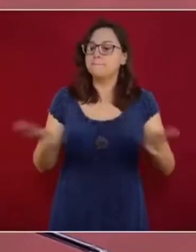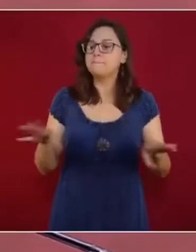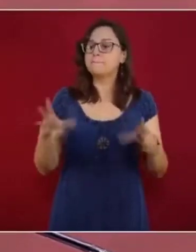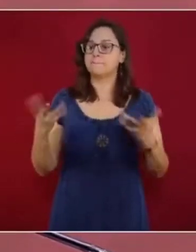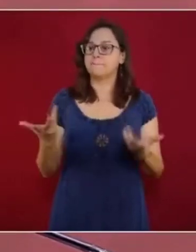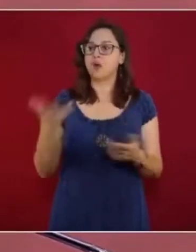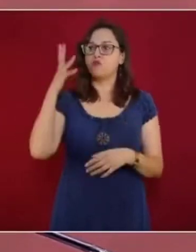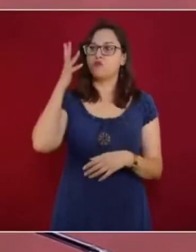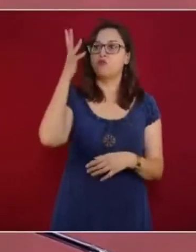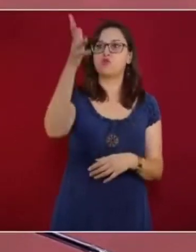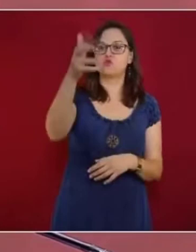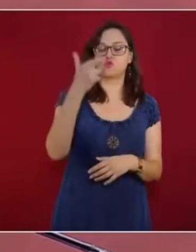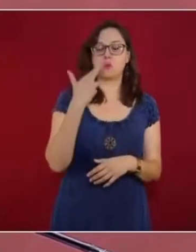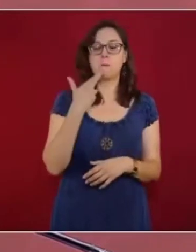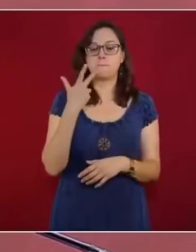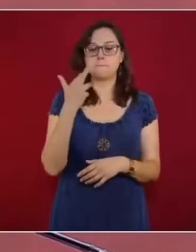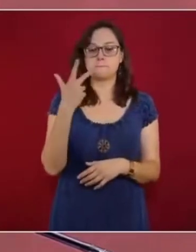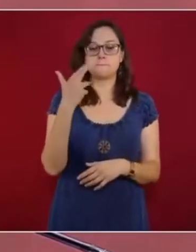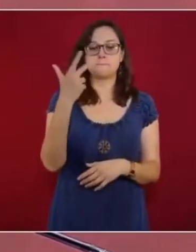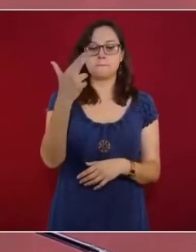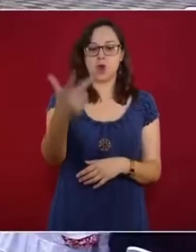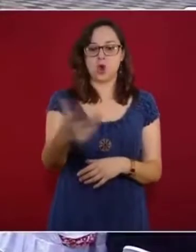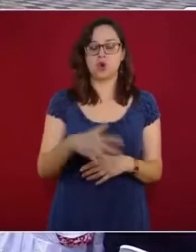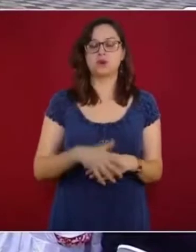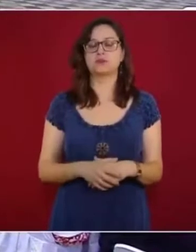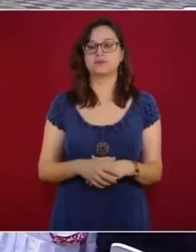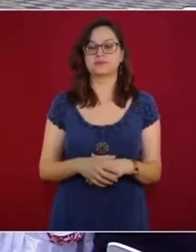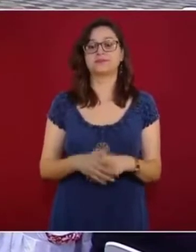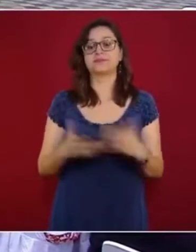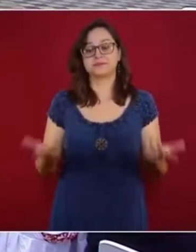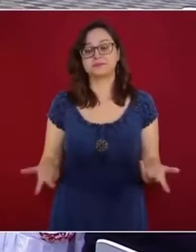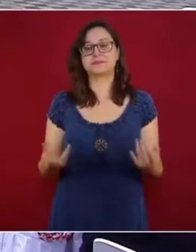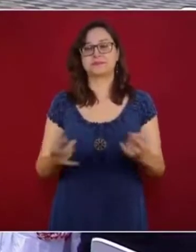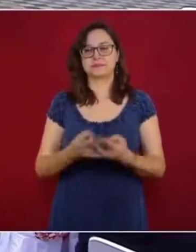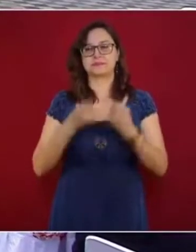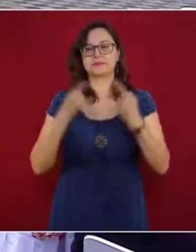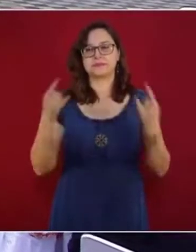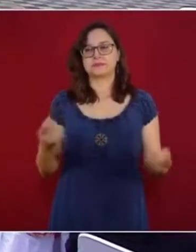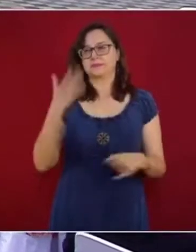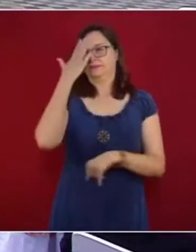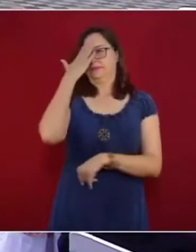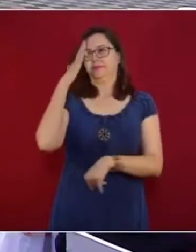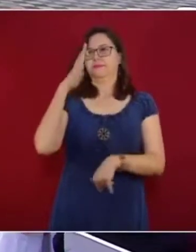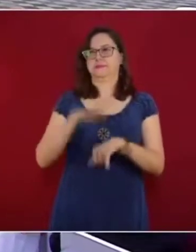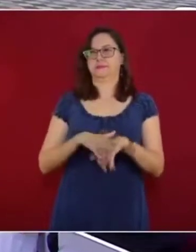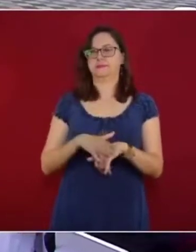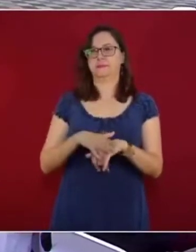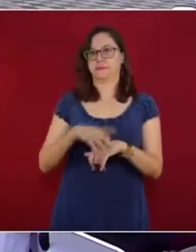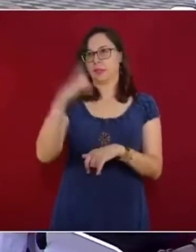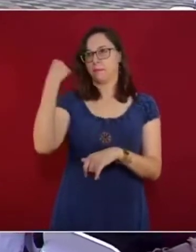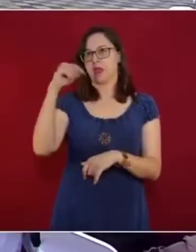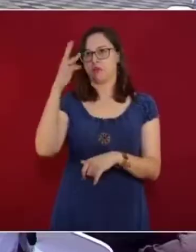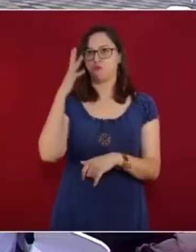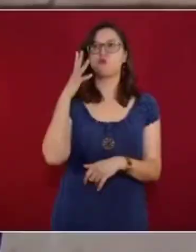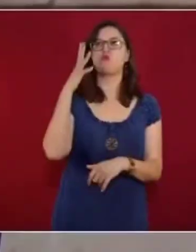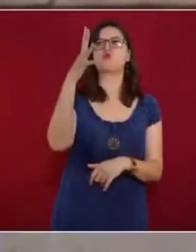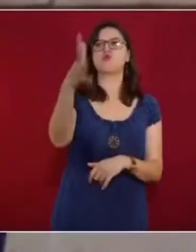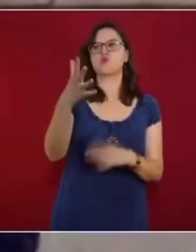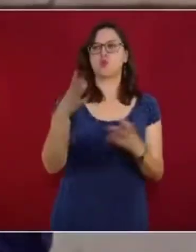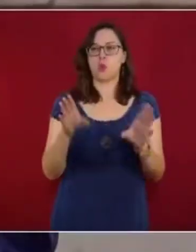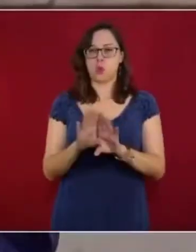mejor futuro y bienestar para todos. Es la historia la que nos recuerda de dónde venimos y hacia dónde queremos ir como sociedad.